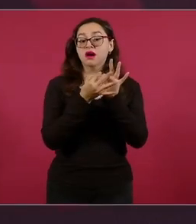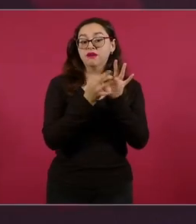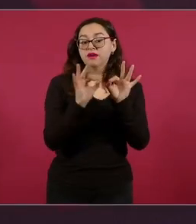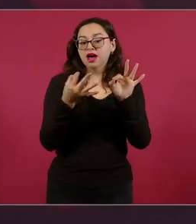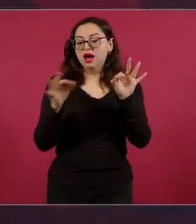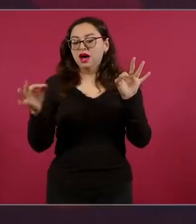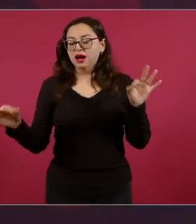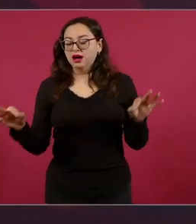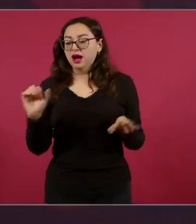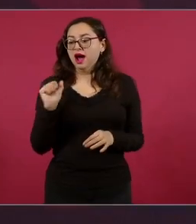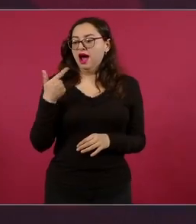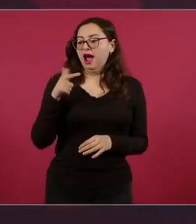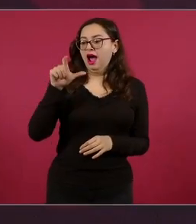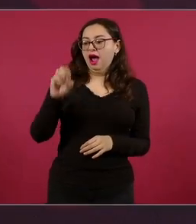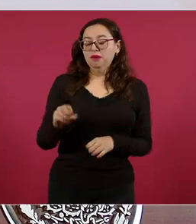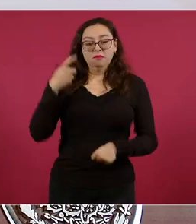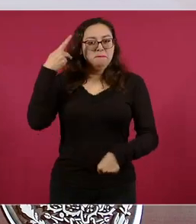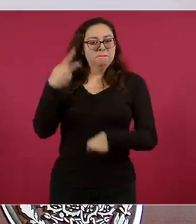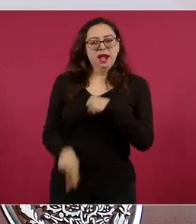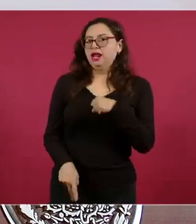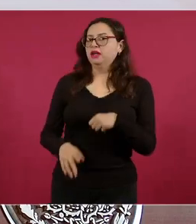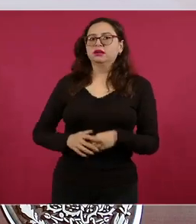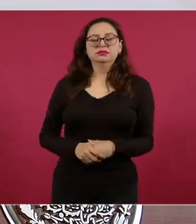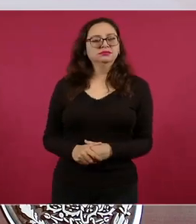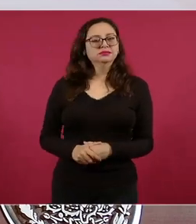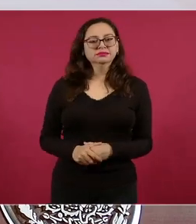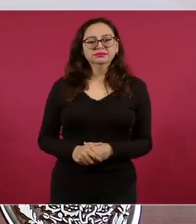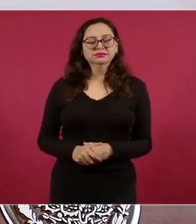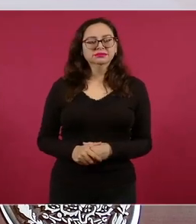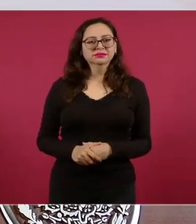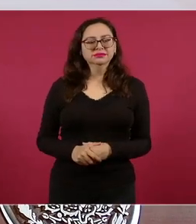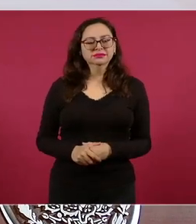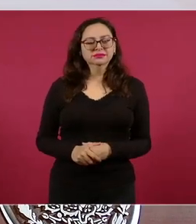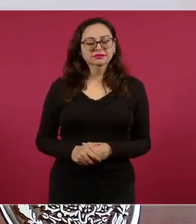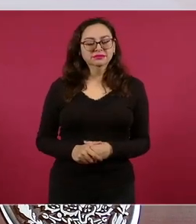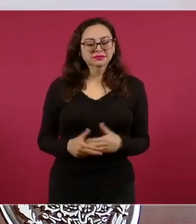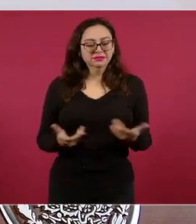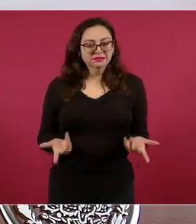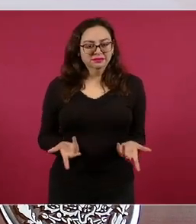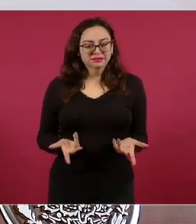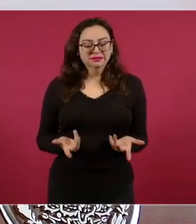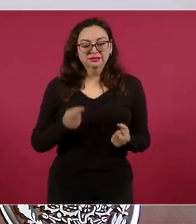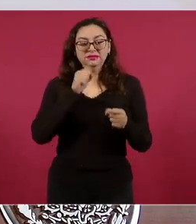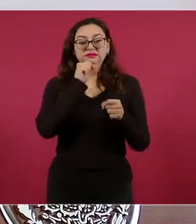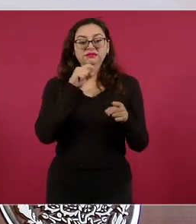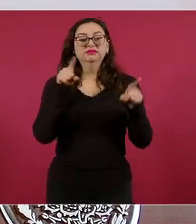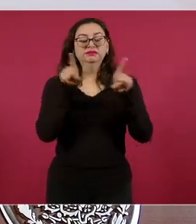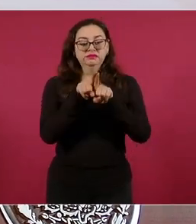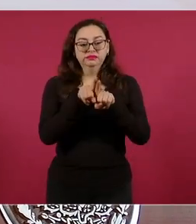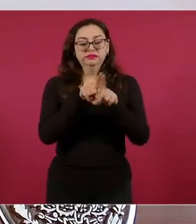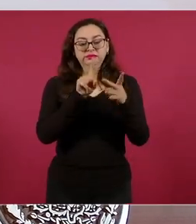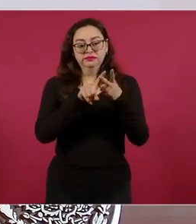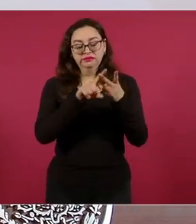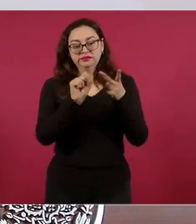López Obrador, un peligro para México, y también Solá